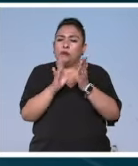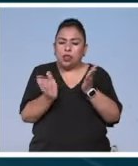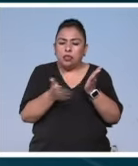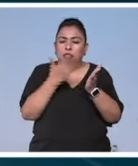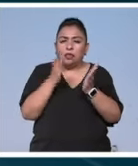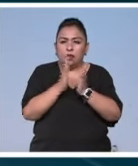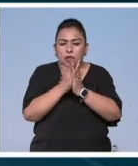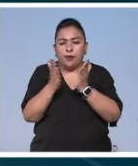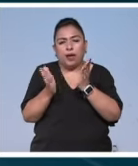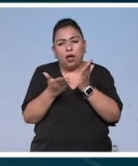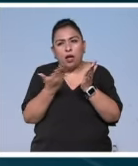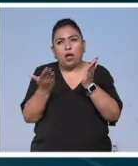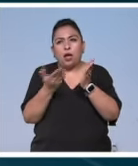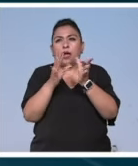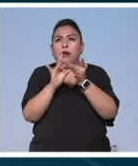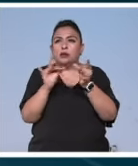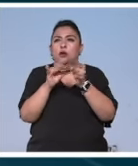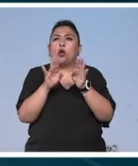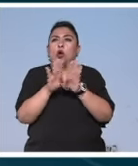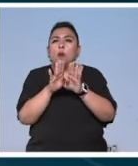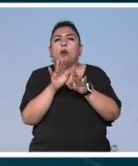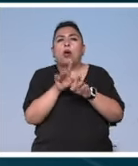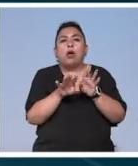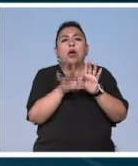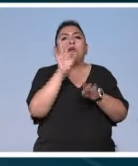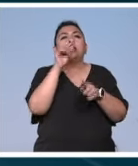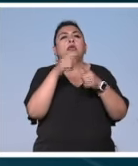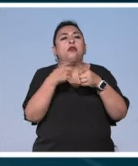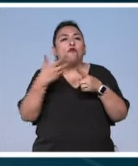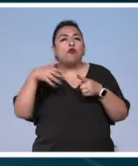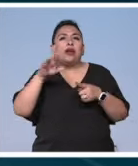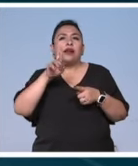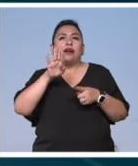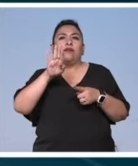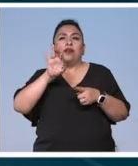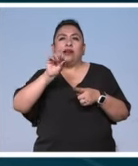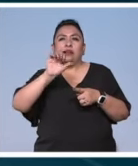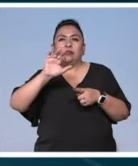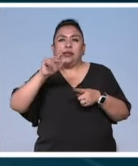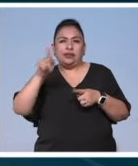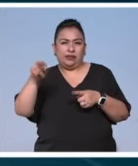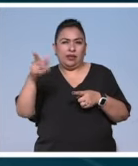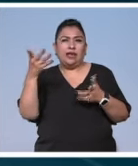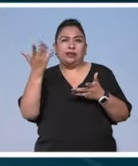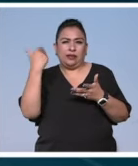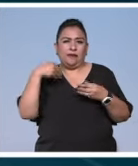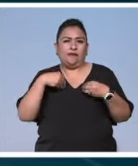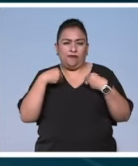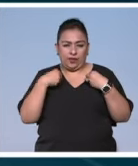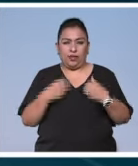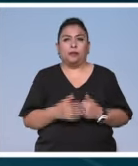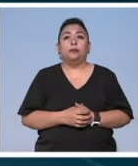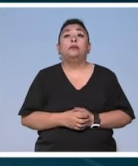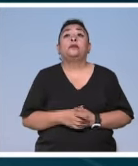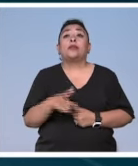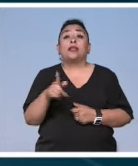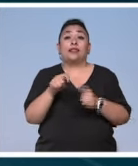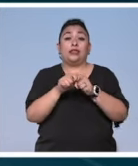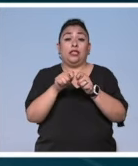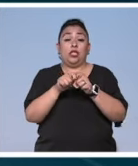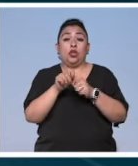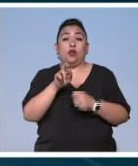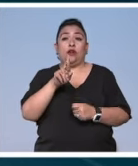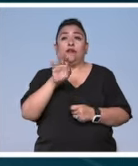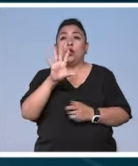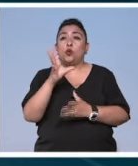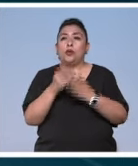dando con quién fue Rafael Sánchez de Ocaña y qué hizo en la vida El tío Rafael